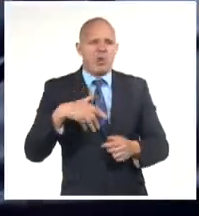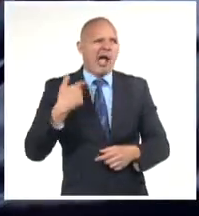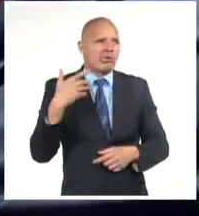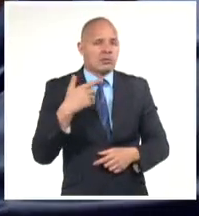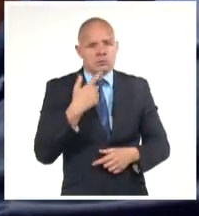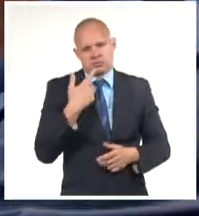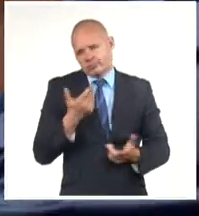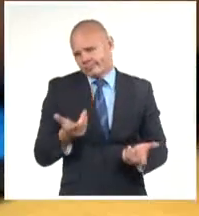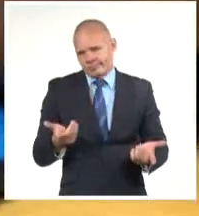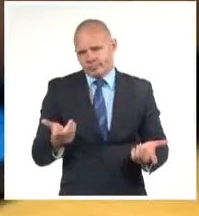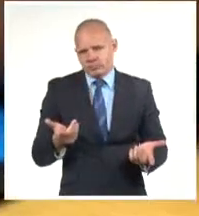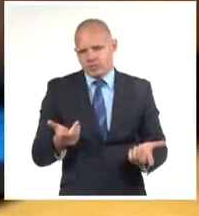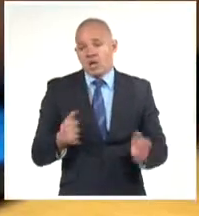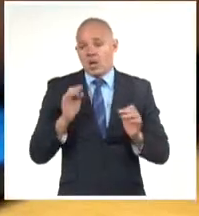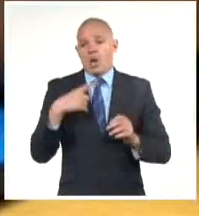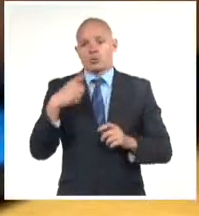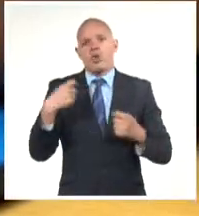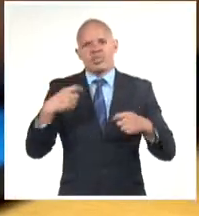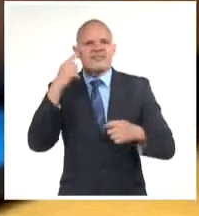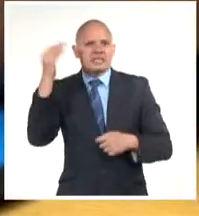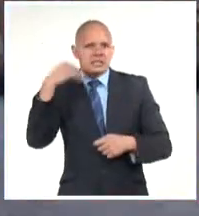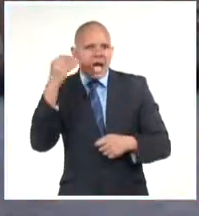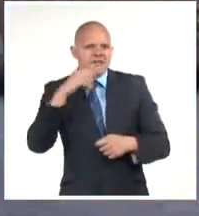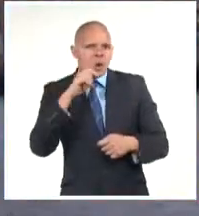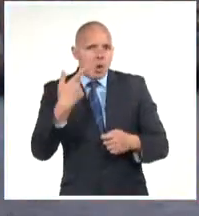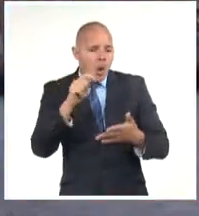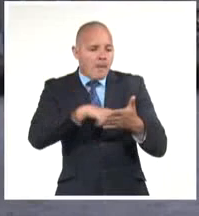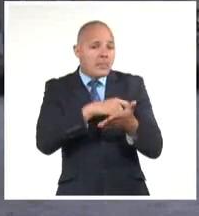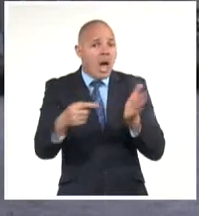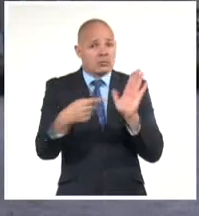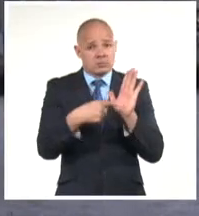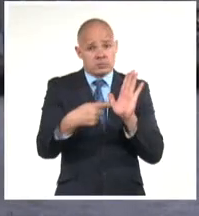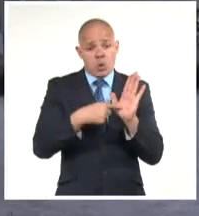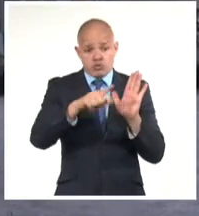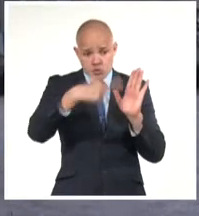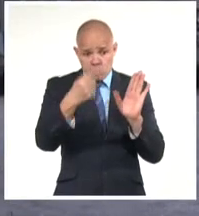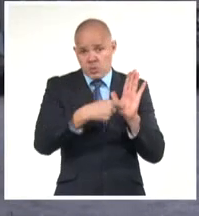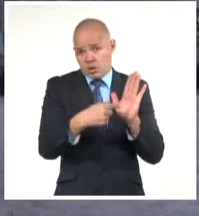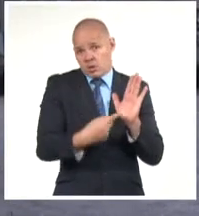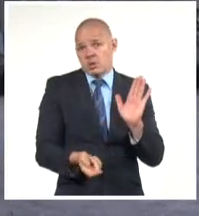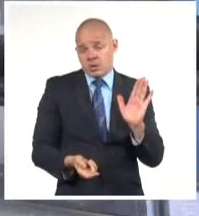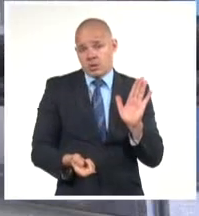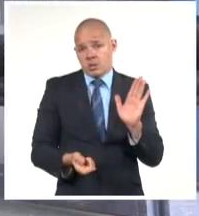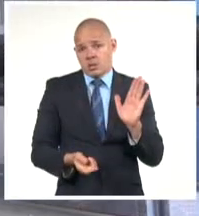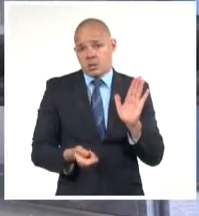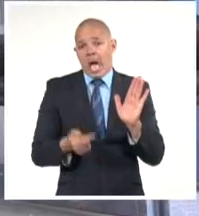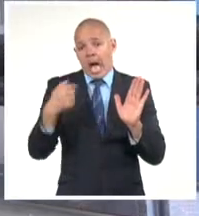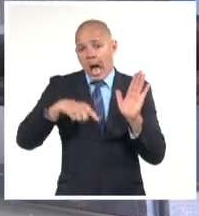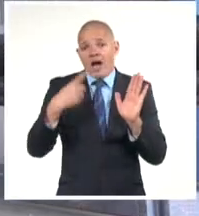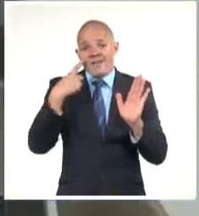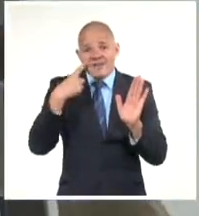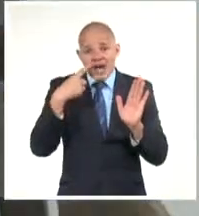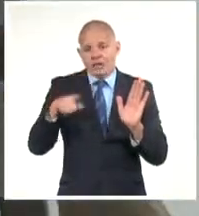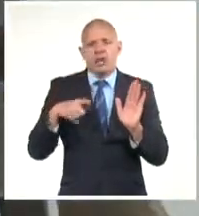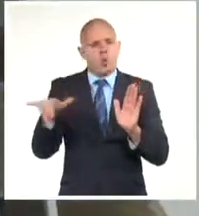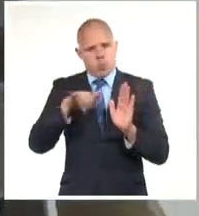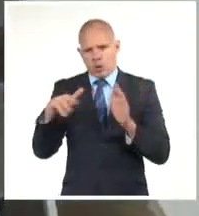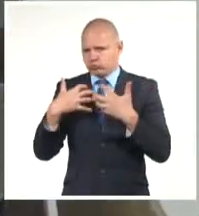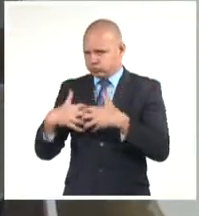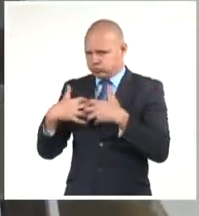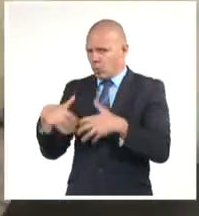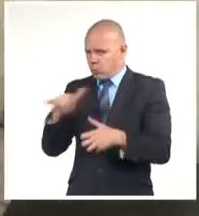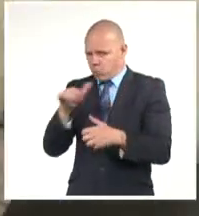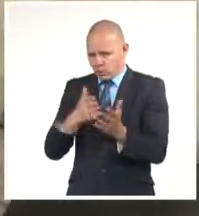para ajustarnos y controlarnos y estar ajustados al plan que tenemos establecido. En esta lógica hay que tratar de mantener las producciones que de alguna manera